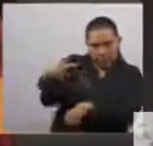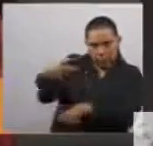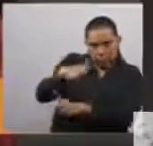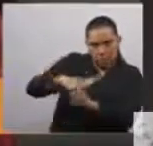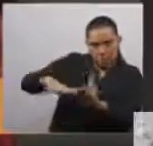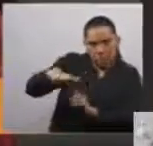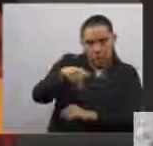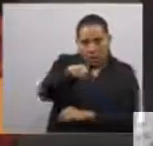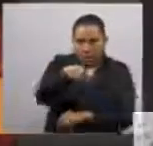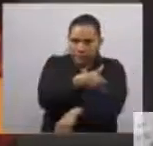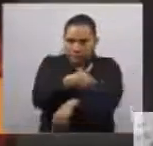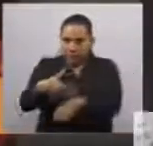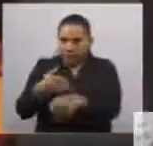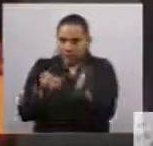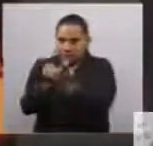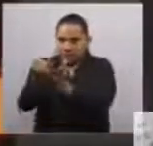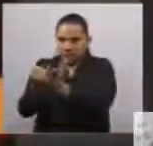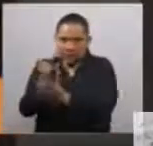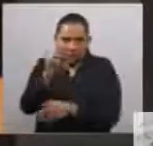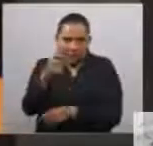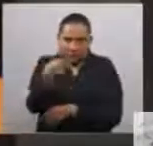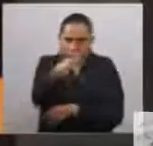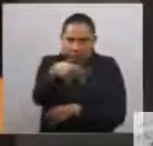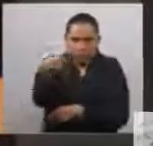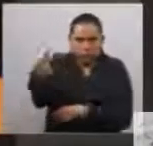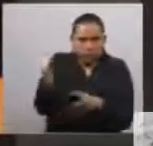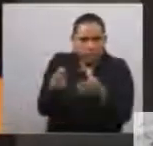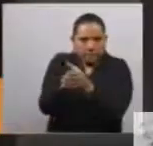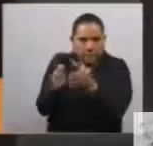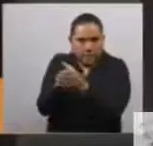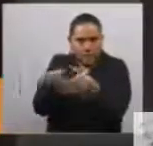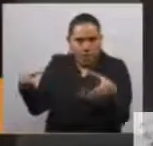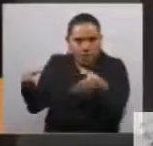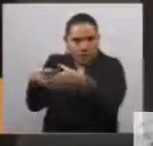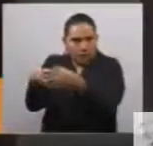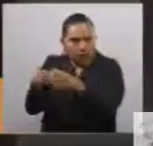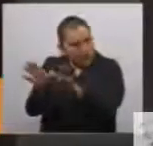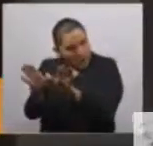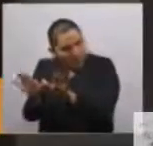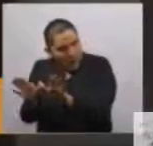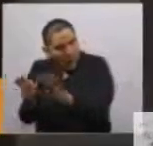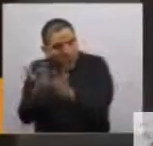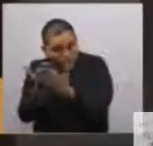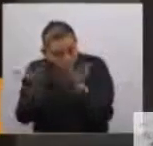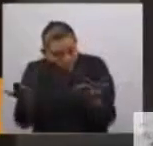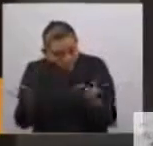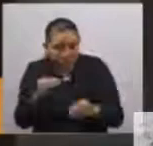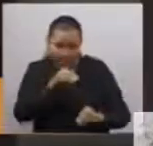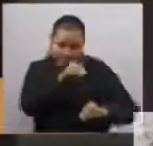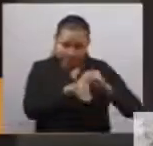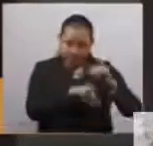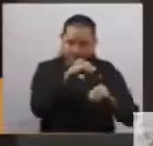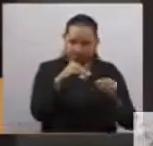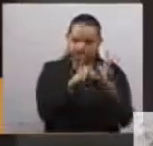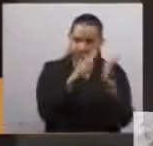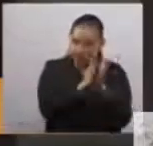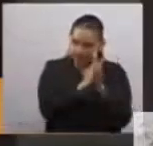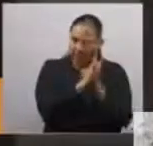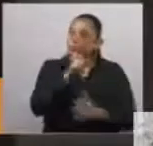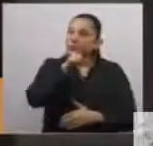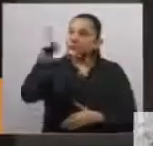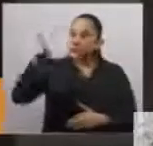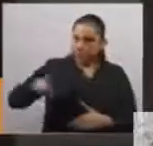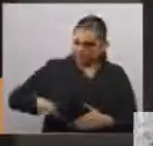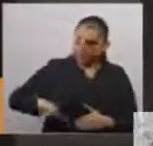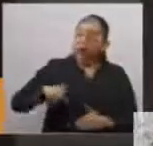doméstico y al ámbito privado. Sin embargo, ahora reconocemos que le corresponde al Estado garantizar las condiciones necesarias